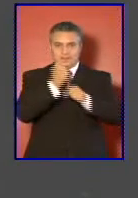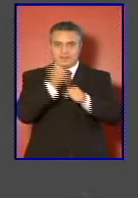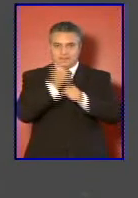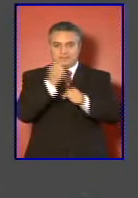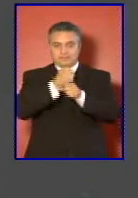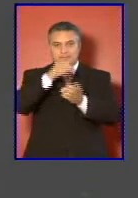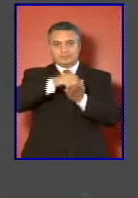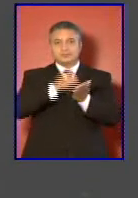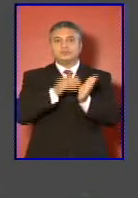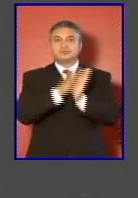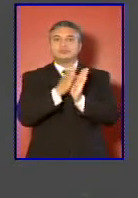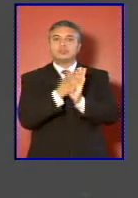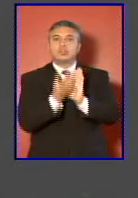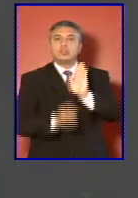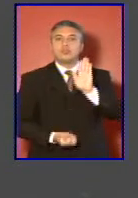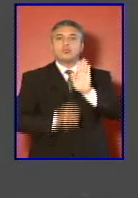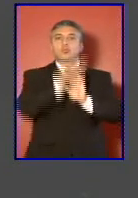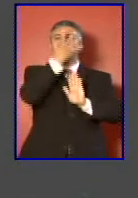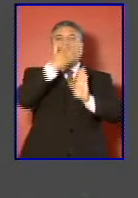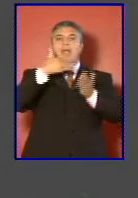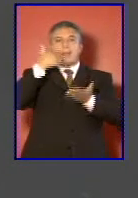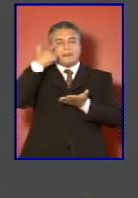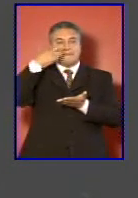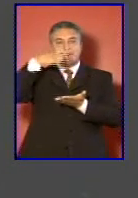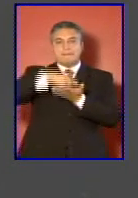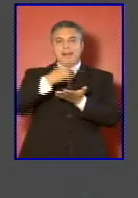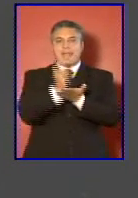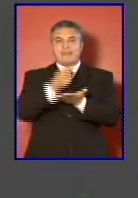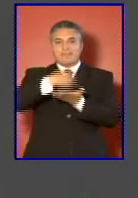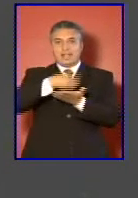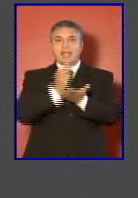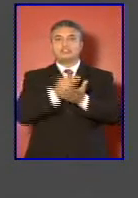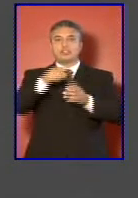de la nueva planificación política de la defensa.